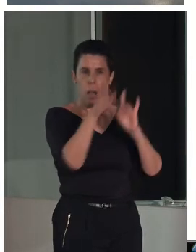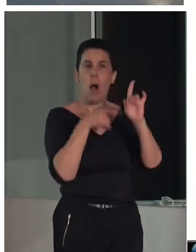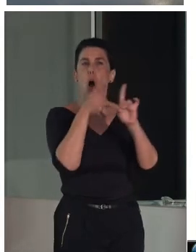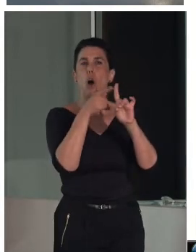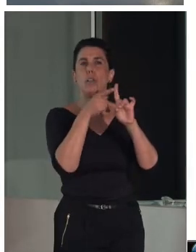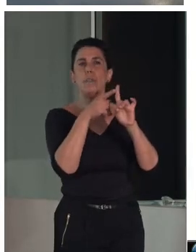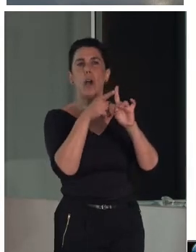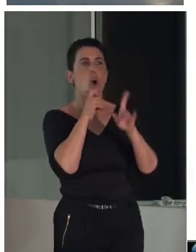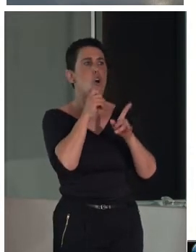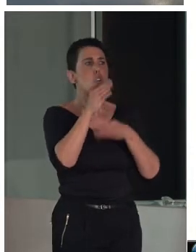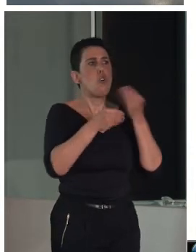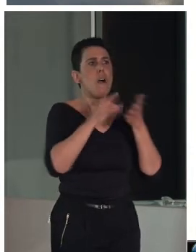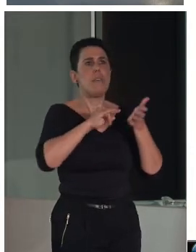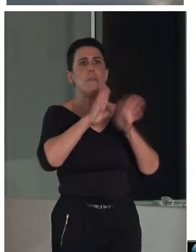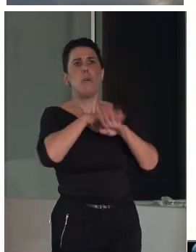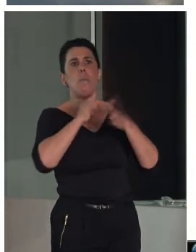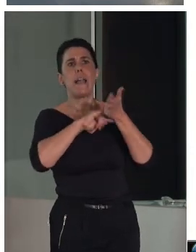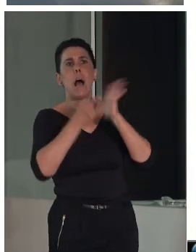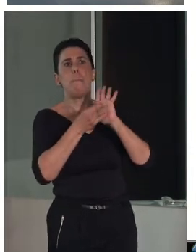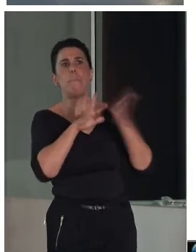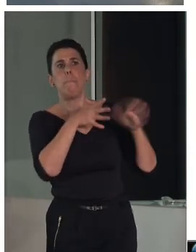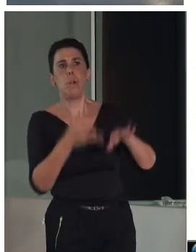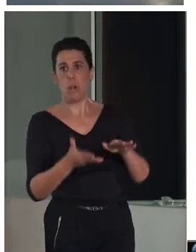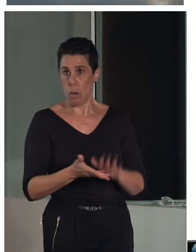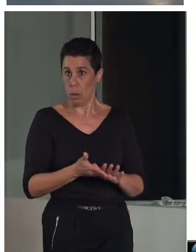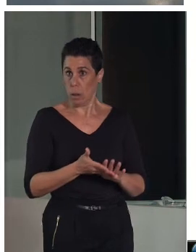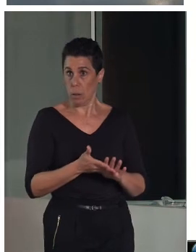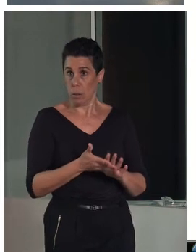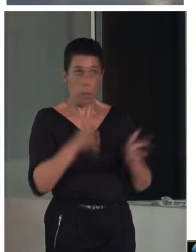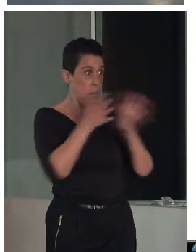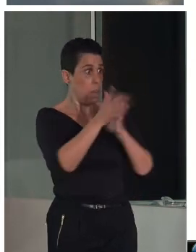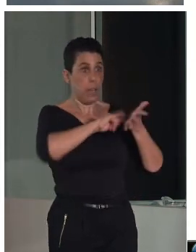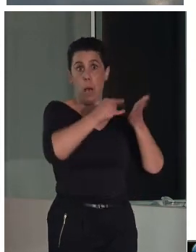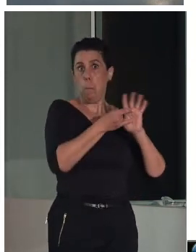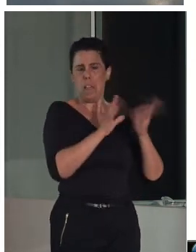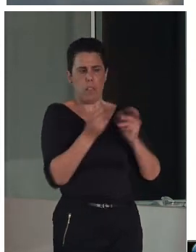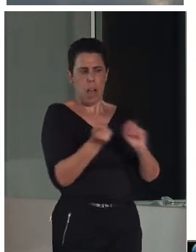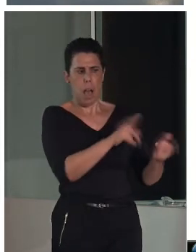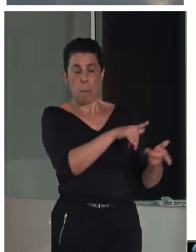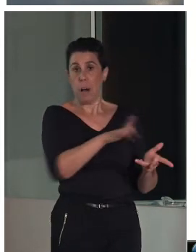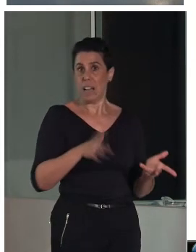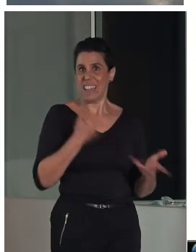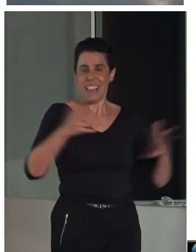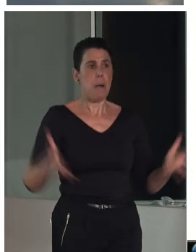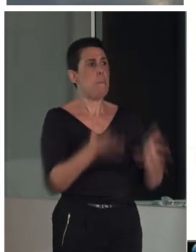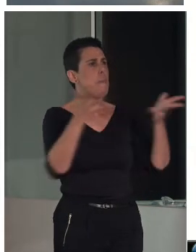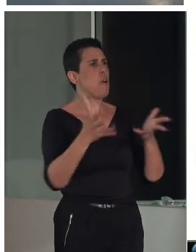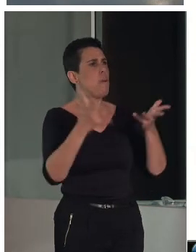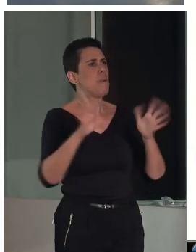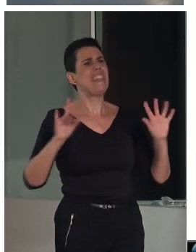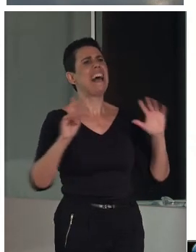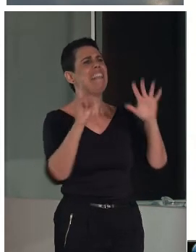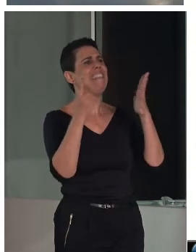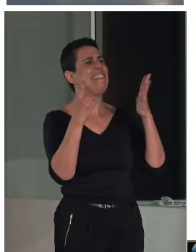una metodología parecida, ¿no? Entonces, bueno, hemos promovido seis estancias de investigación para trabajar